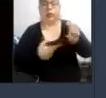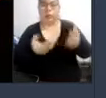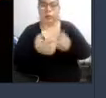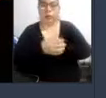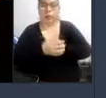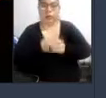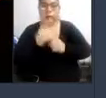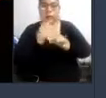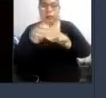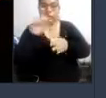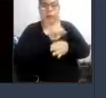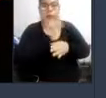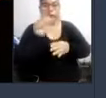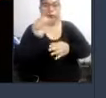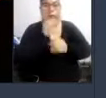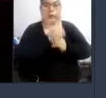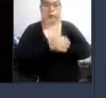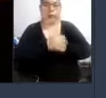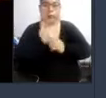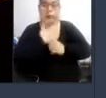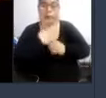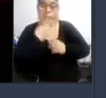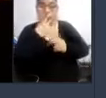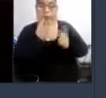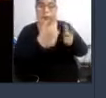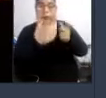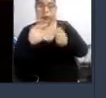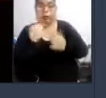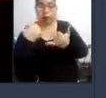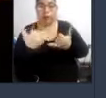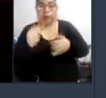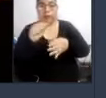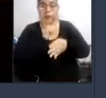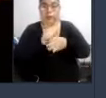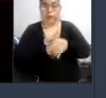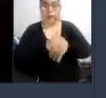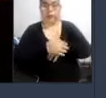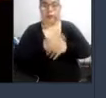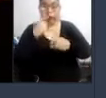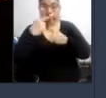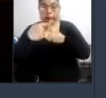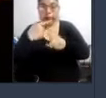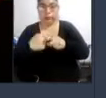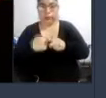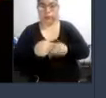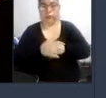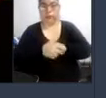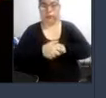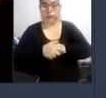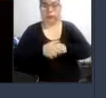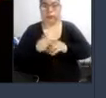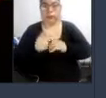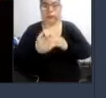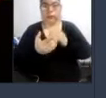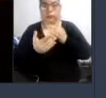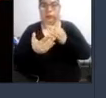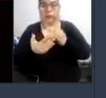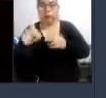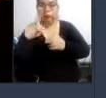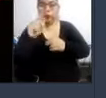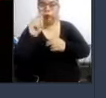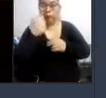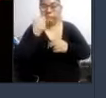vehículos que yo veo que se están usando además para hacer servicio de taxi